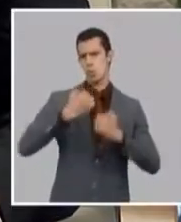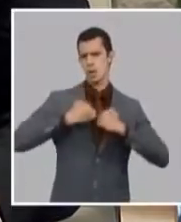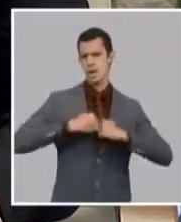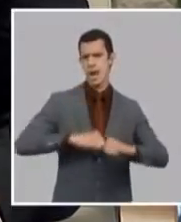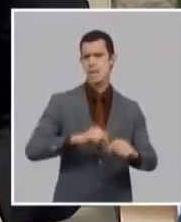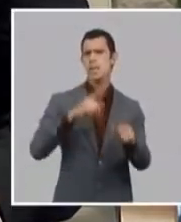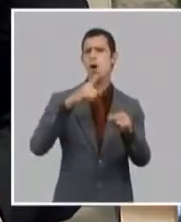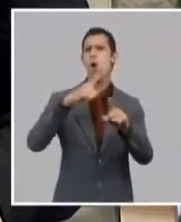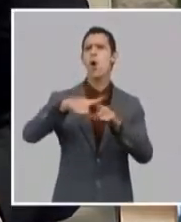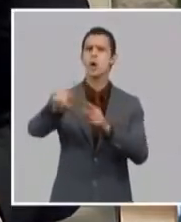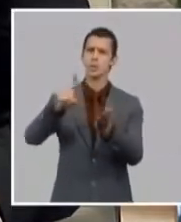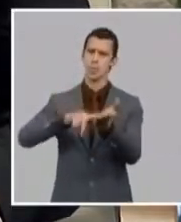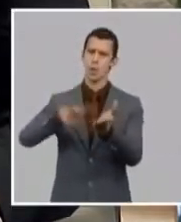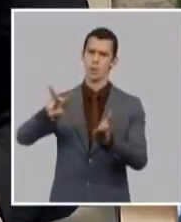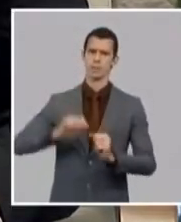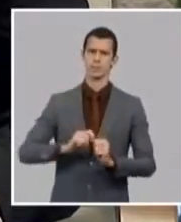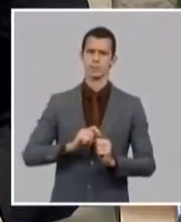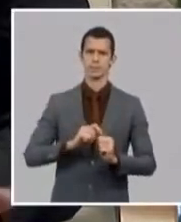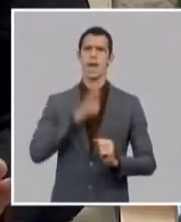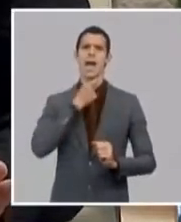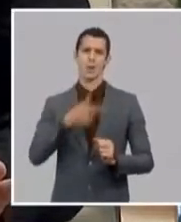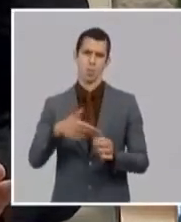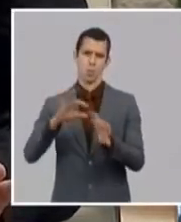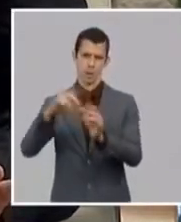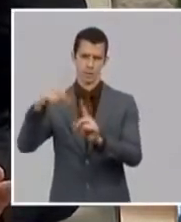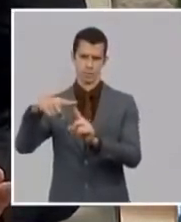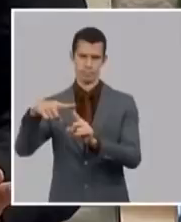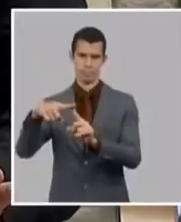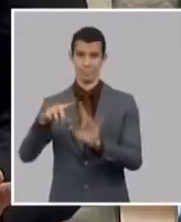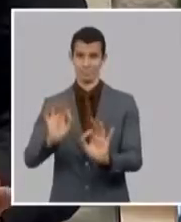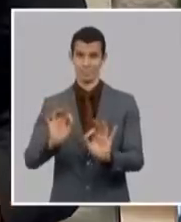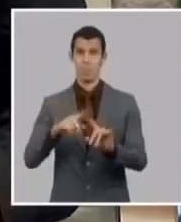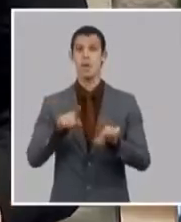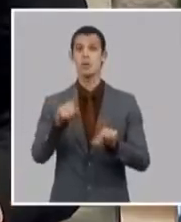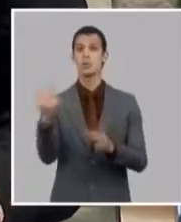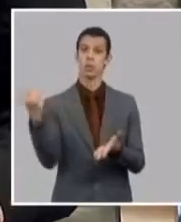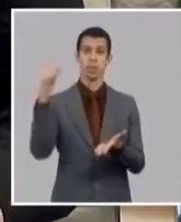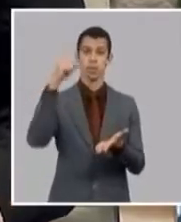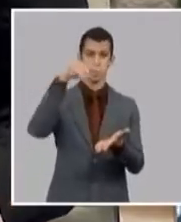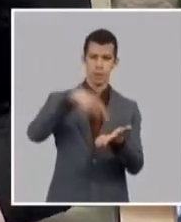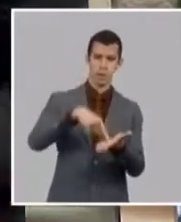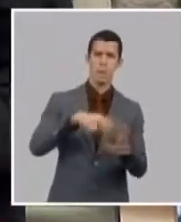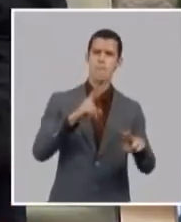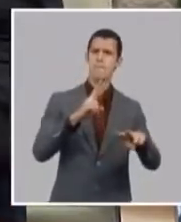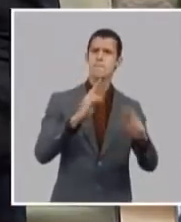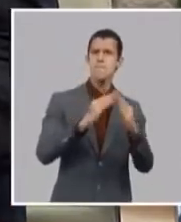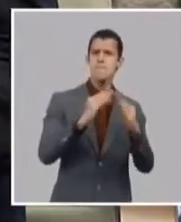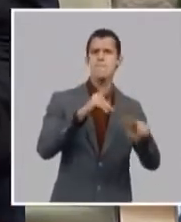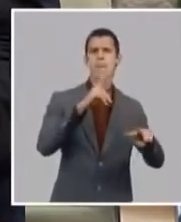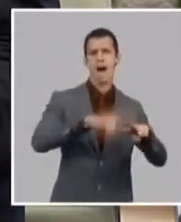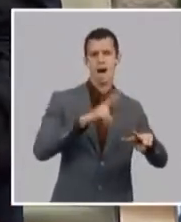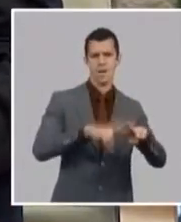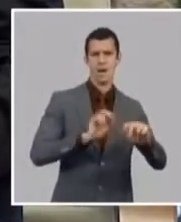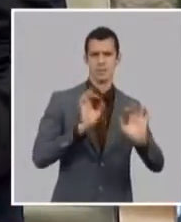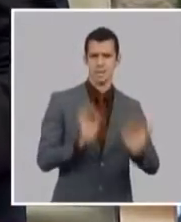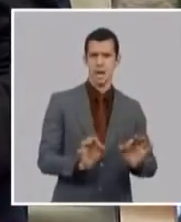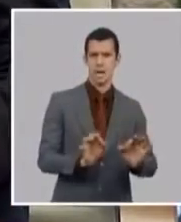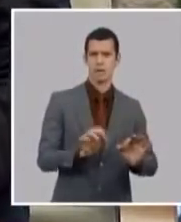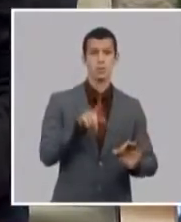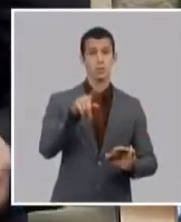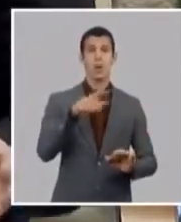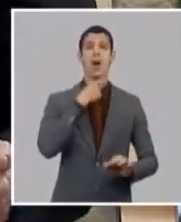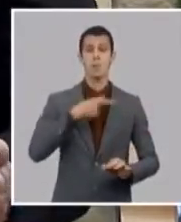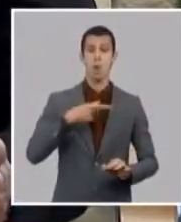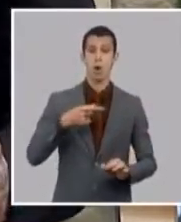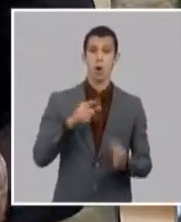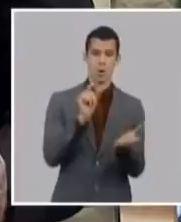residiendo hoy estamos hablando de cifras importantes que pueden estar por encima de los 300.000 etcétera